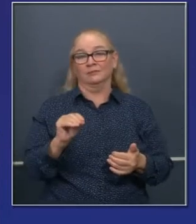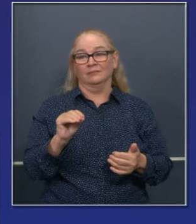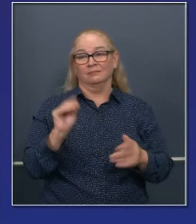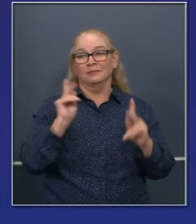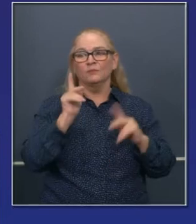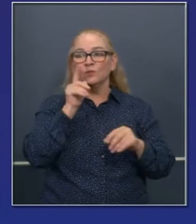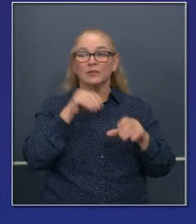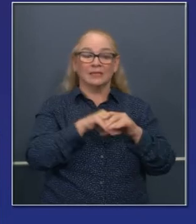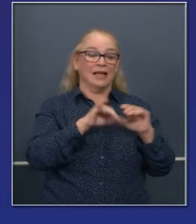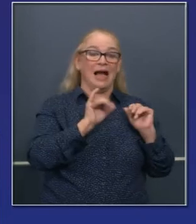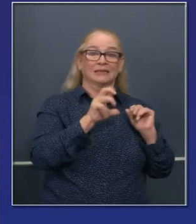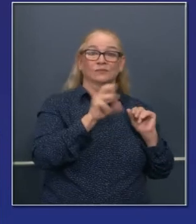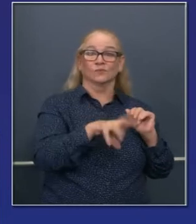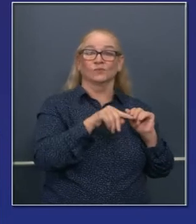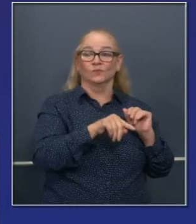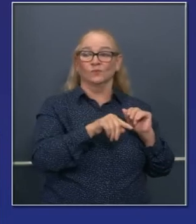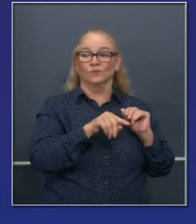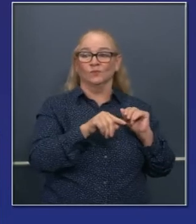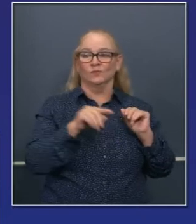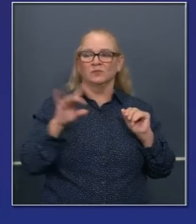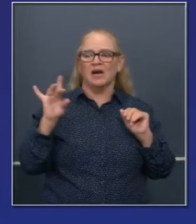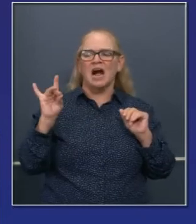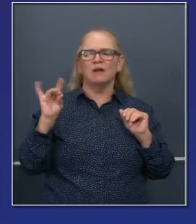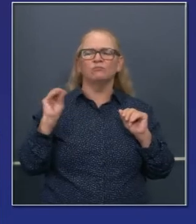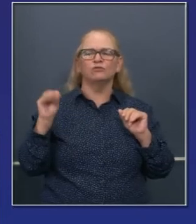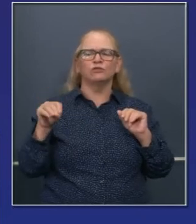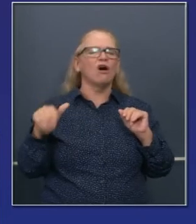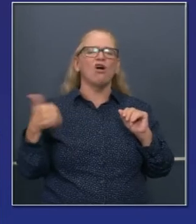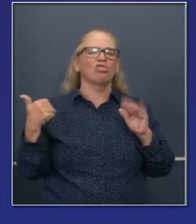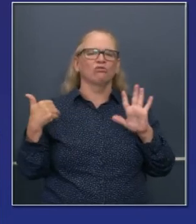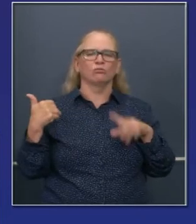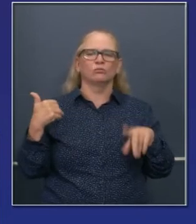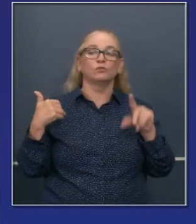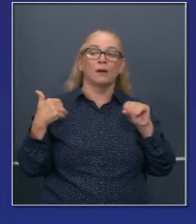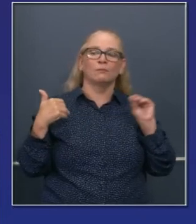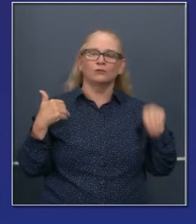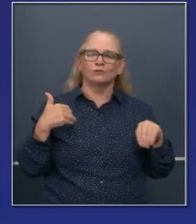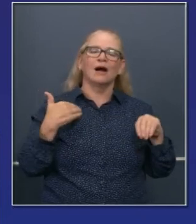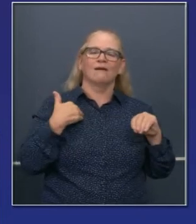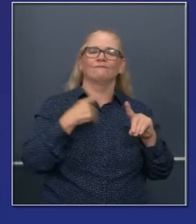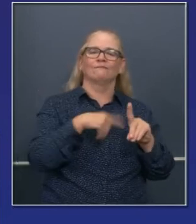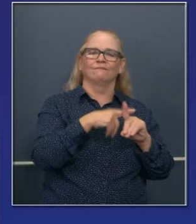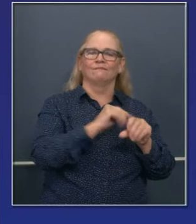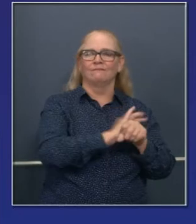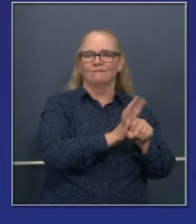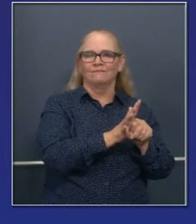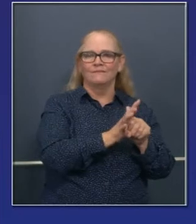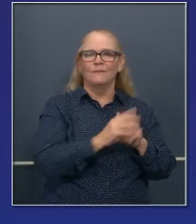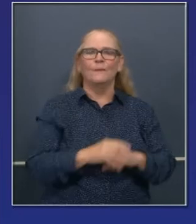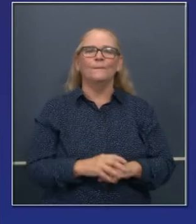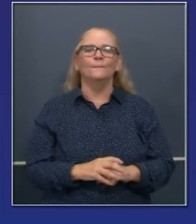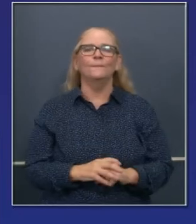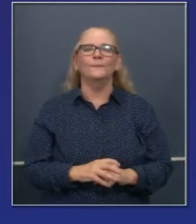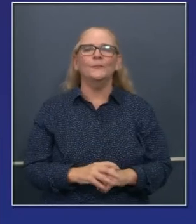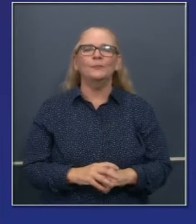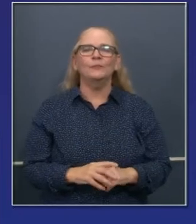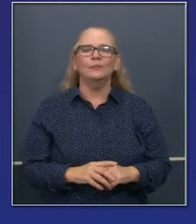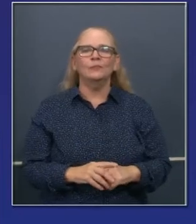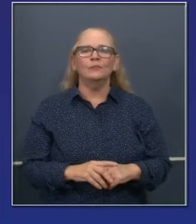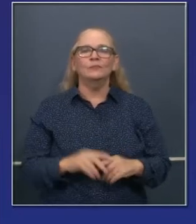del número total de pacientes de COVID-19 positivos en cuidado intensivo. Hay ventiladores,